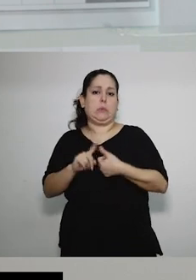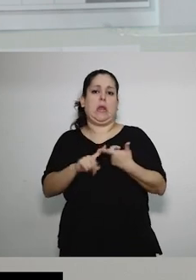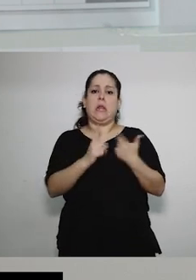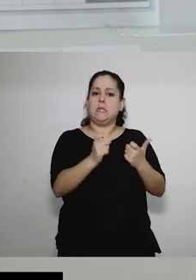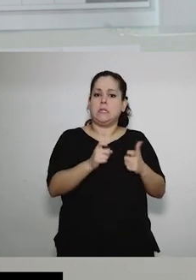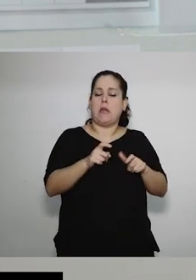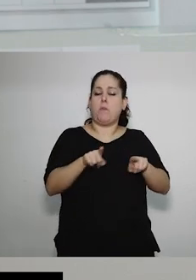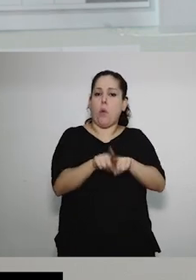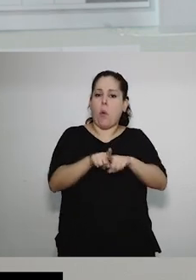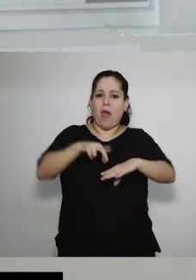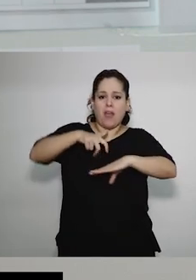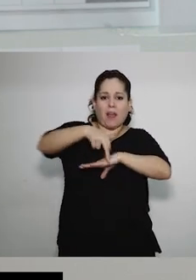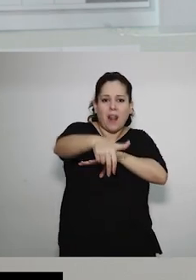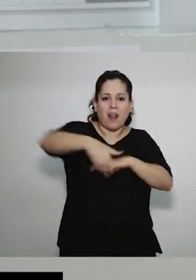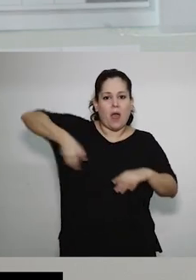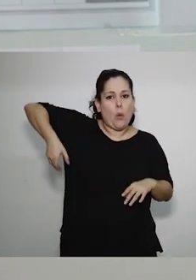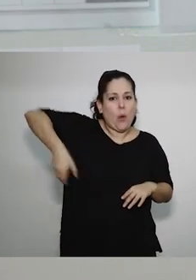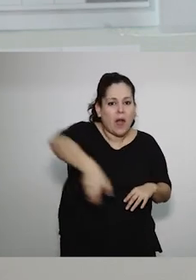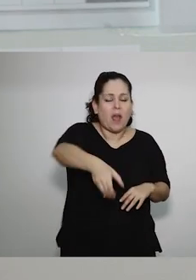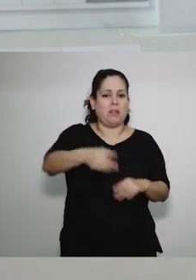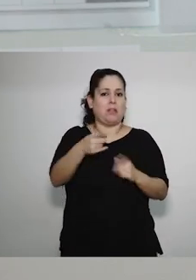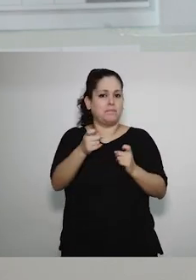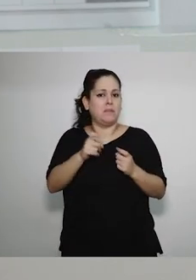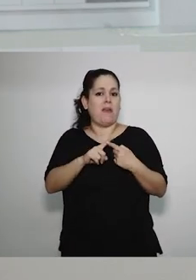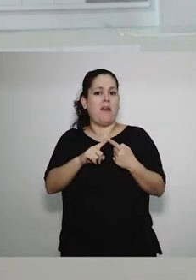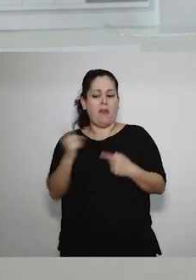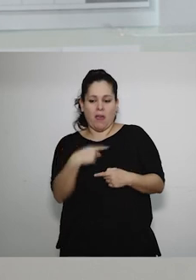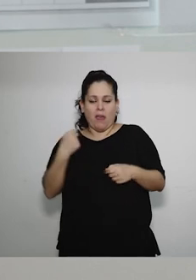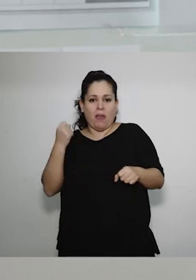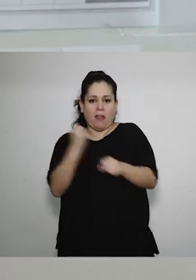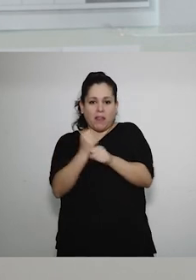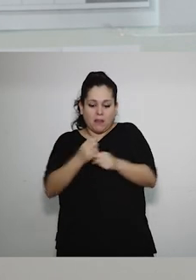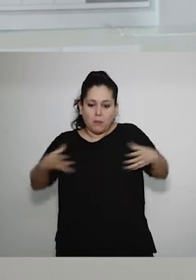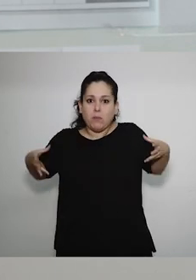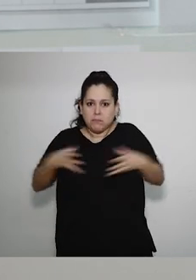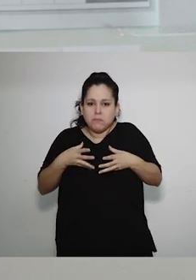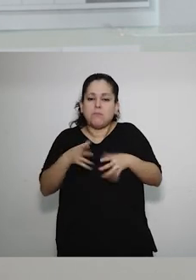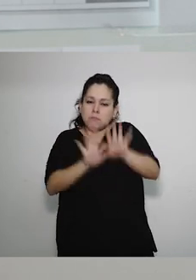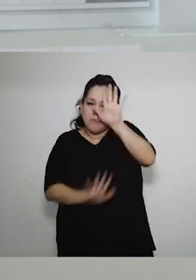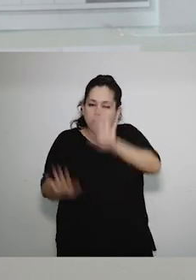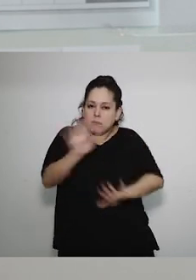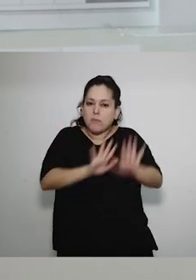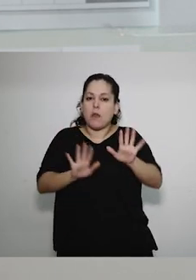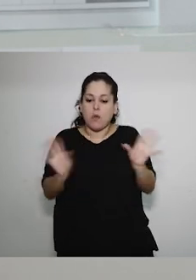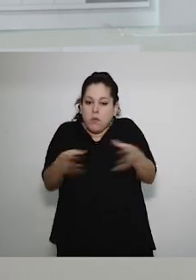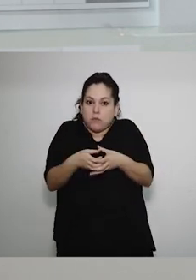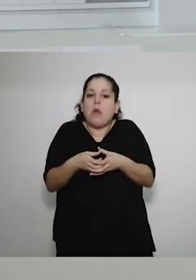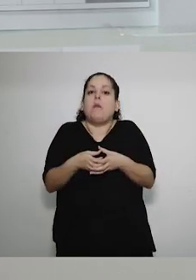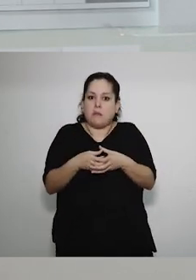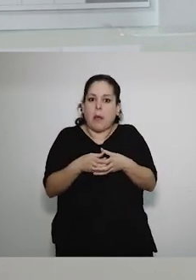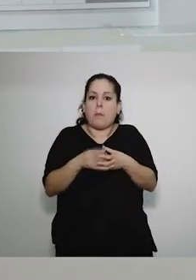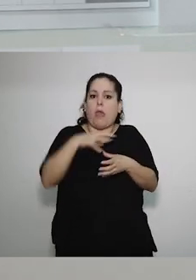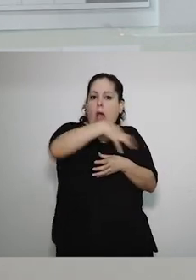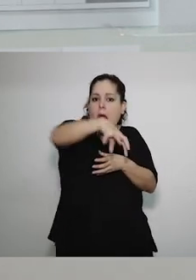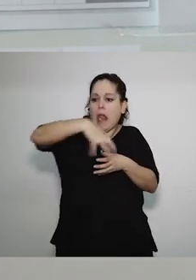necesitamos de barandas, necesitamos de rampas. Entonces hay todo un trabajo coordinado desde el área, en conjunto con